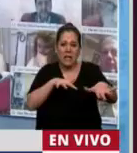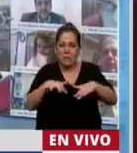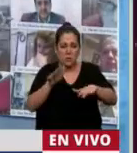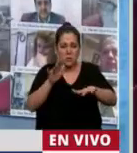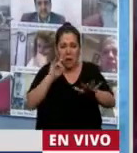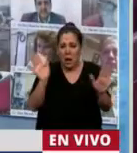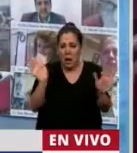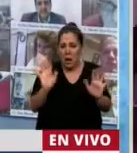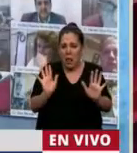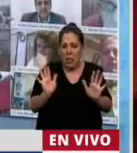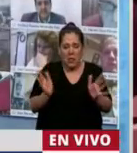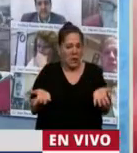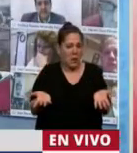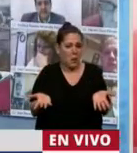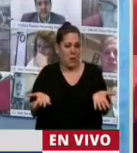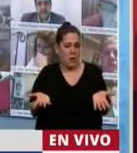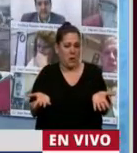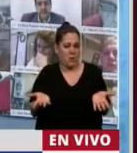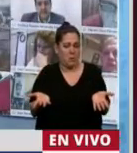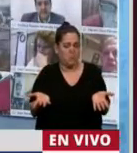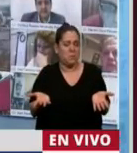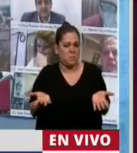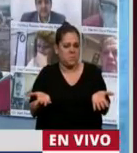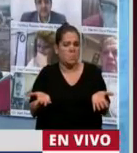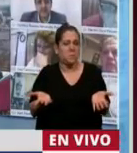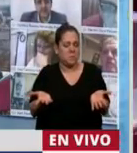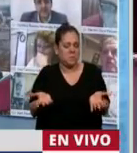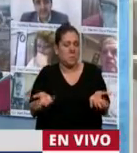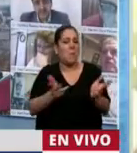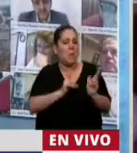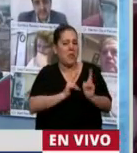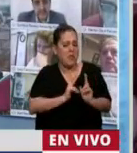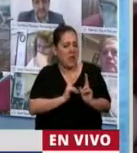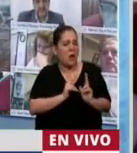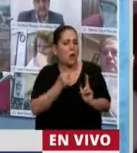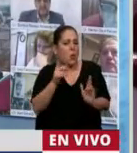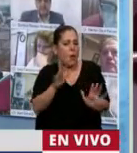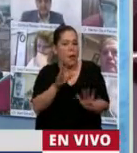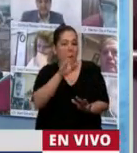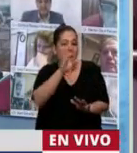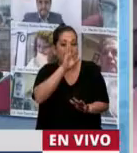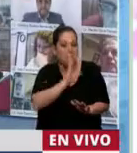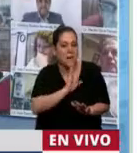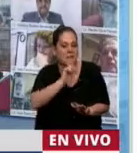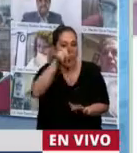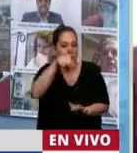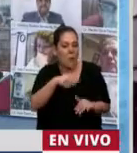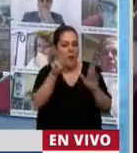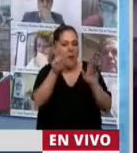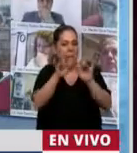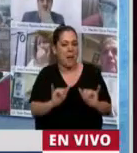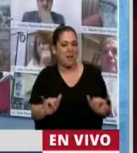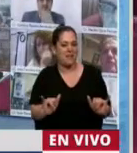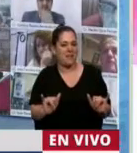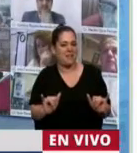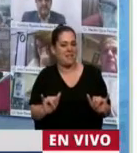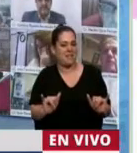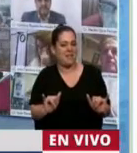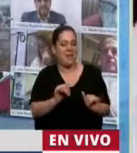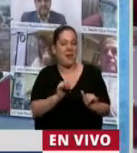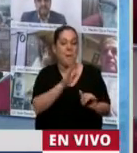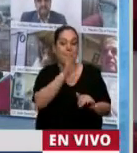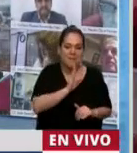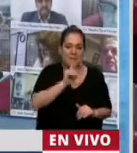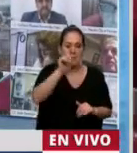supuesto no quieren que el Parlamento funcione, ¿no? Pero aquí hay un frente que ha sido elegido para